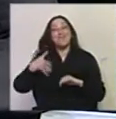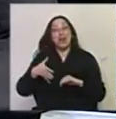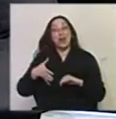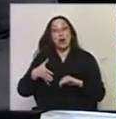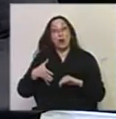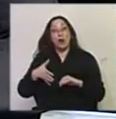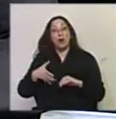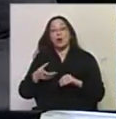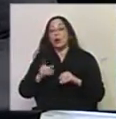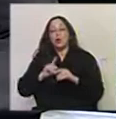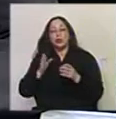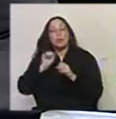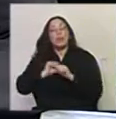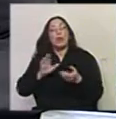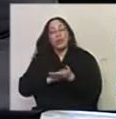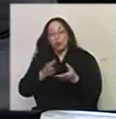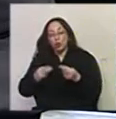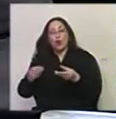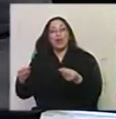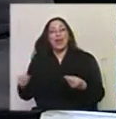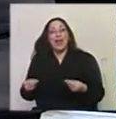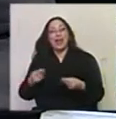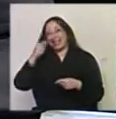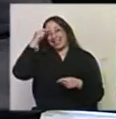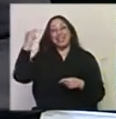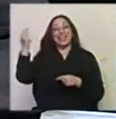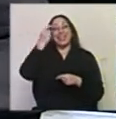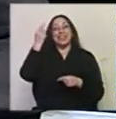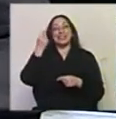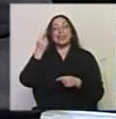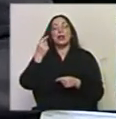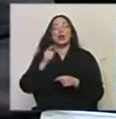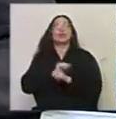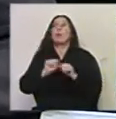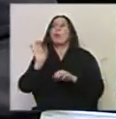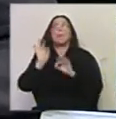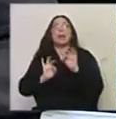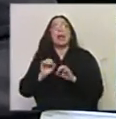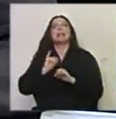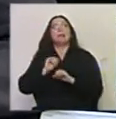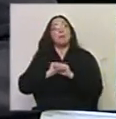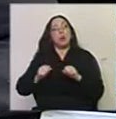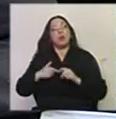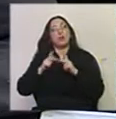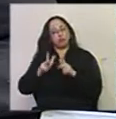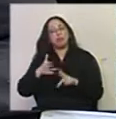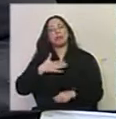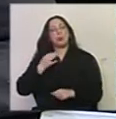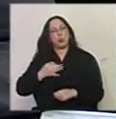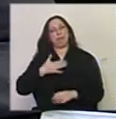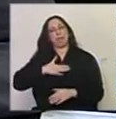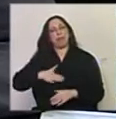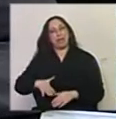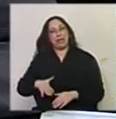intangible que crean en nuestra sociedad a nivel internacional, es inmedible. Lo que sí puedo afirmar con tranquilidad, que no